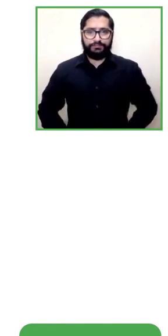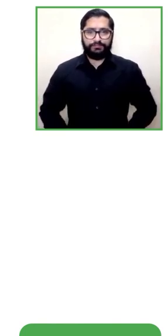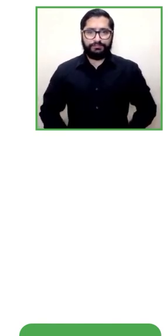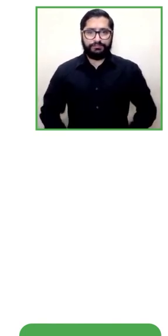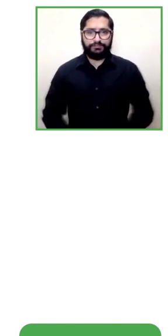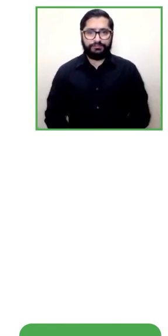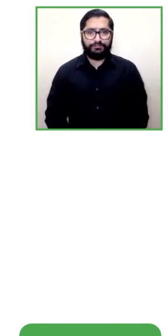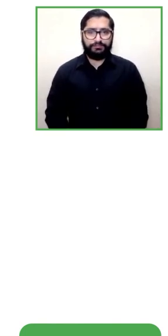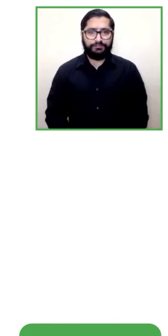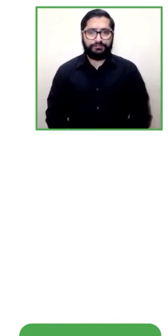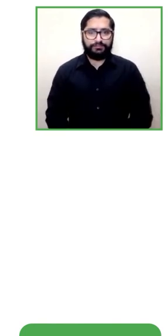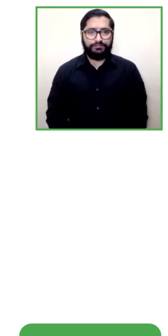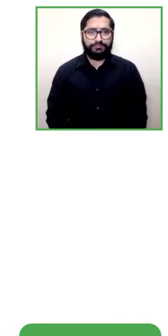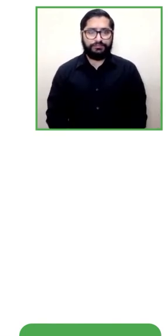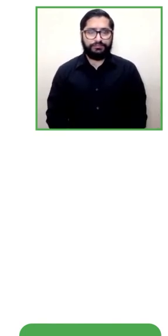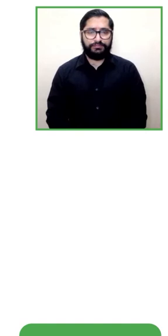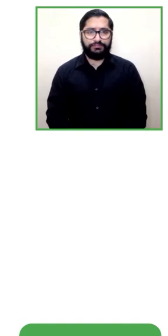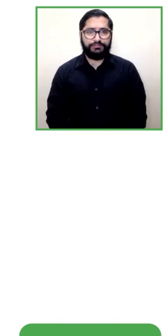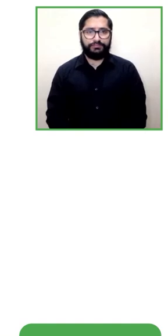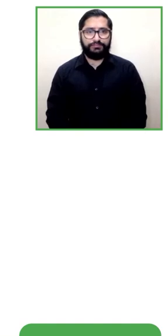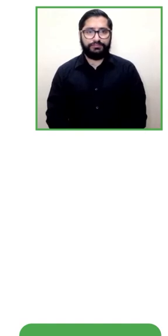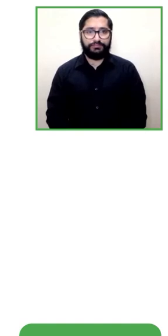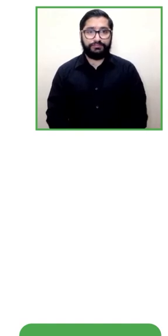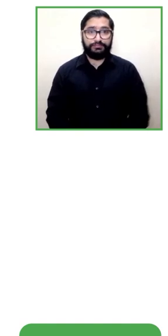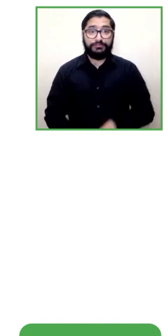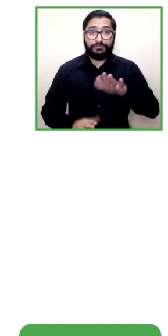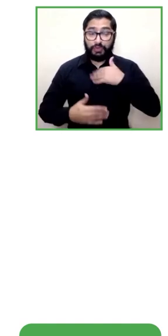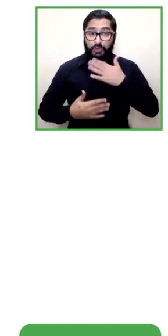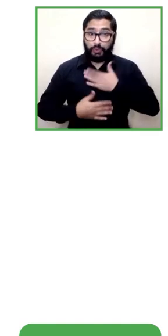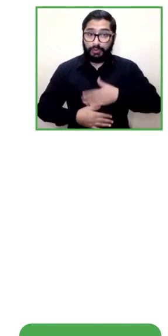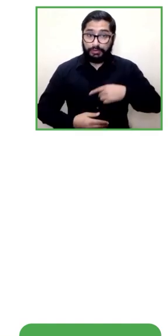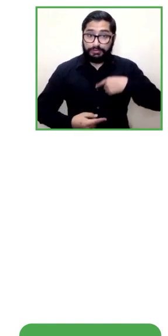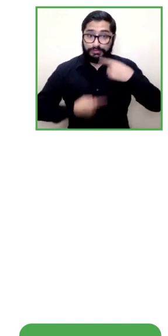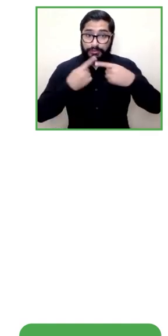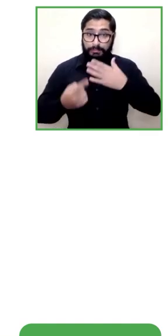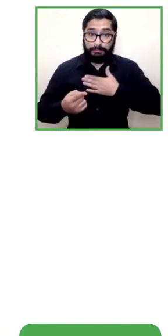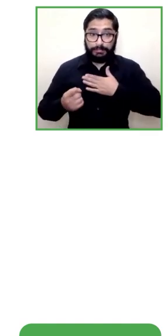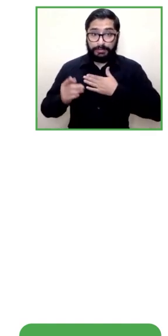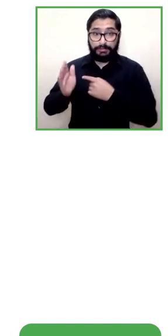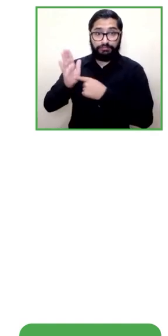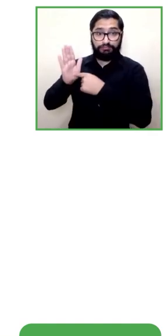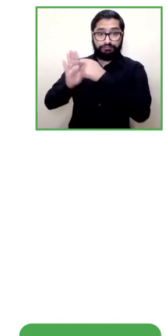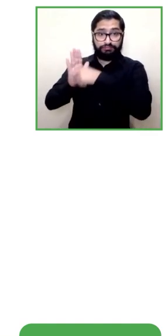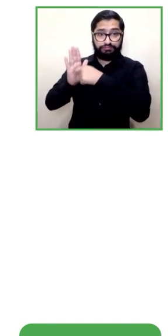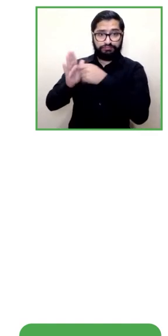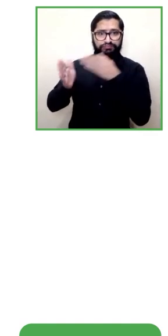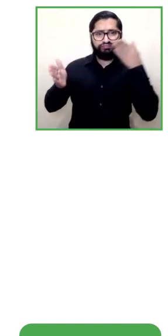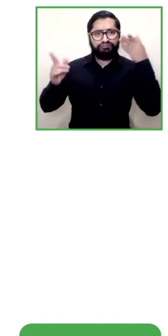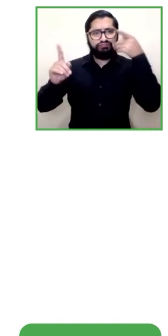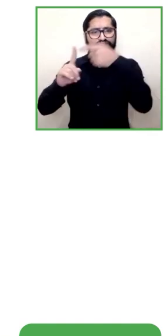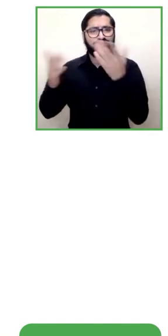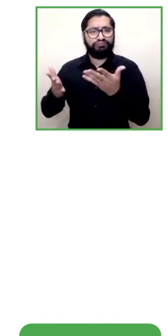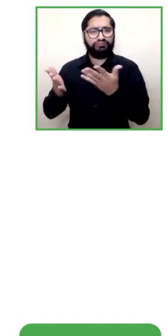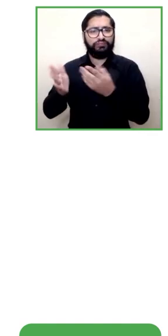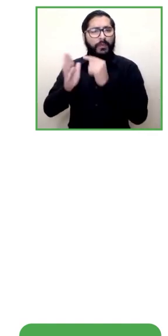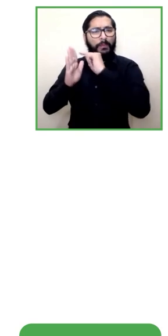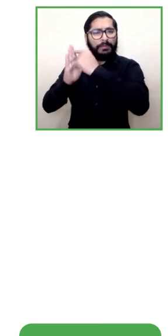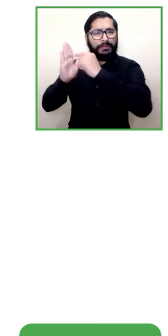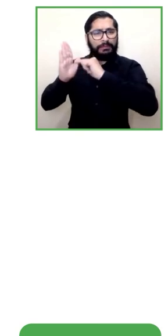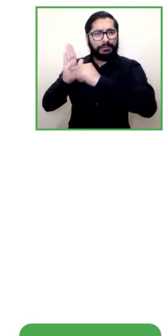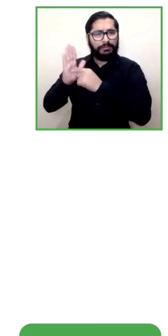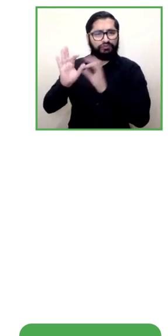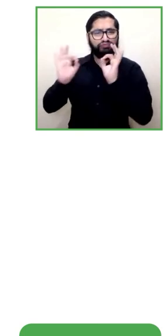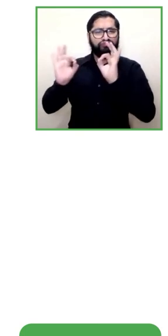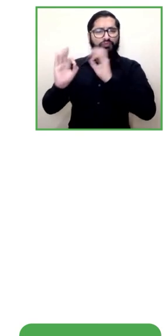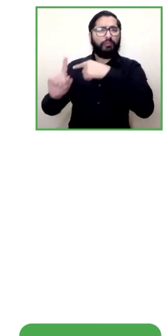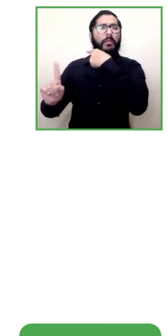si como mencioné en mi presentación comenzamos desde un punto ventajoso intentar entender